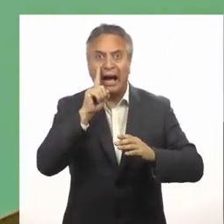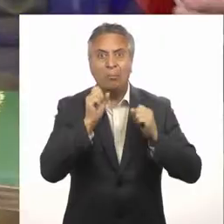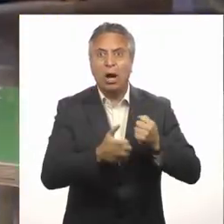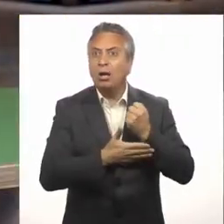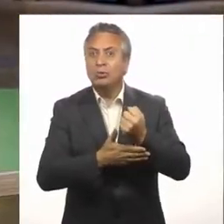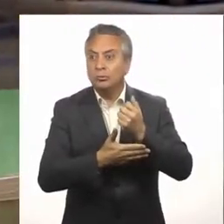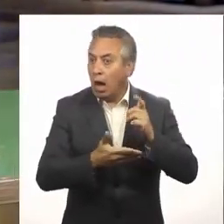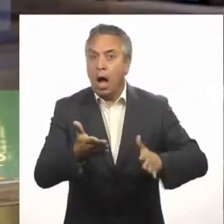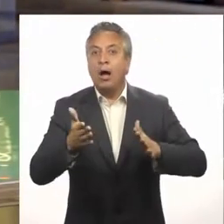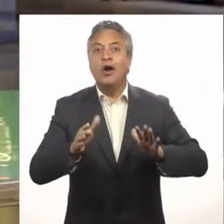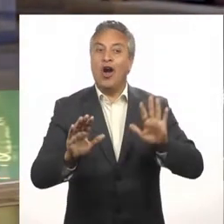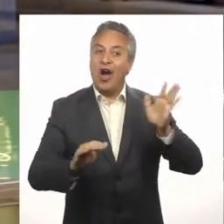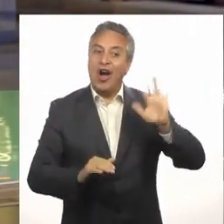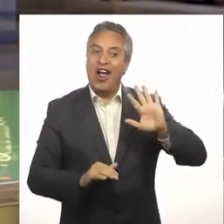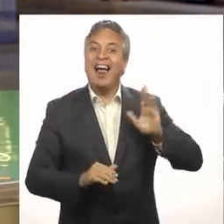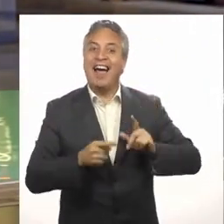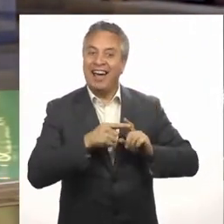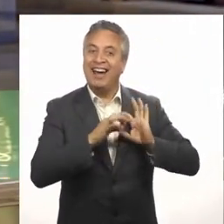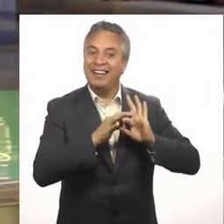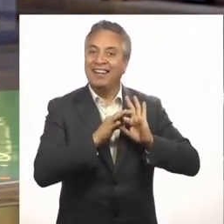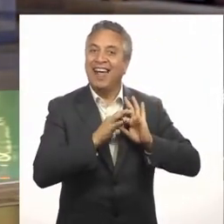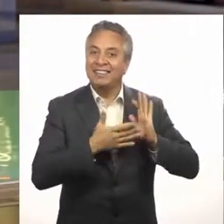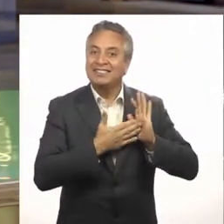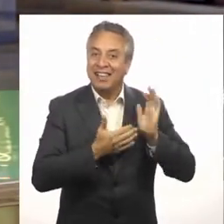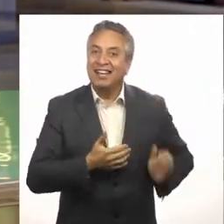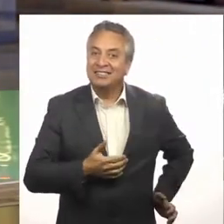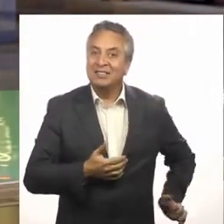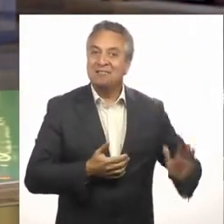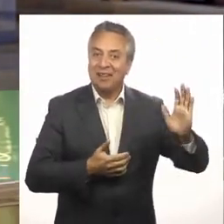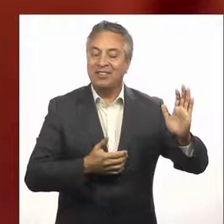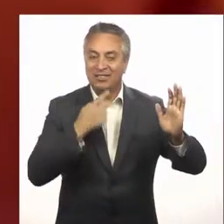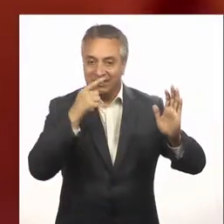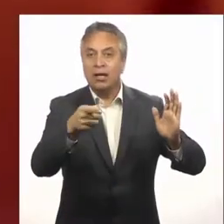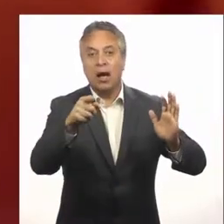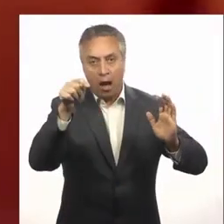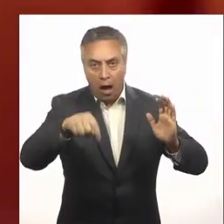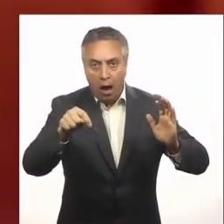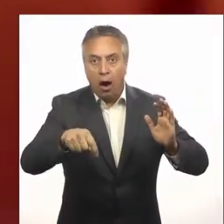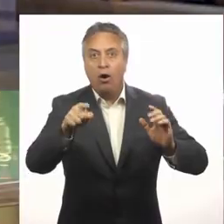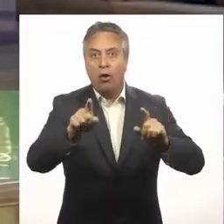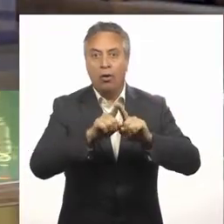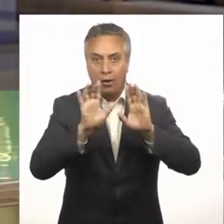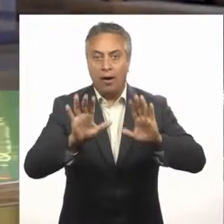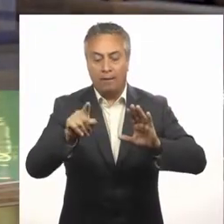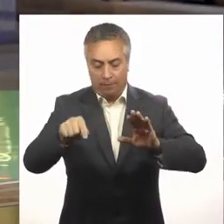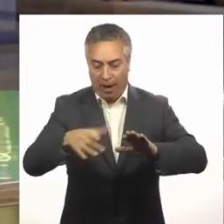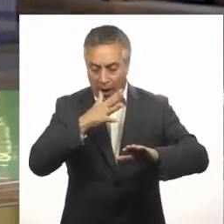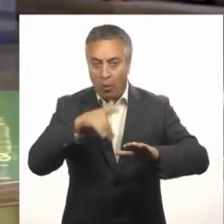¡Hola! Gracias. Tenemos el agua y la vamos a vaciar. ¡Vamos!